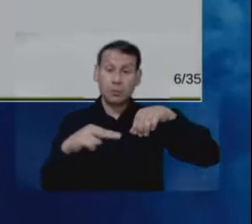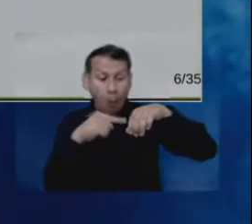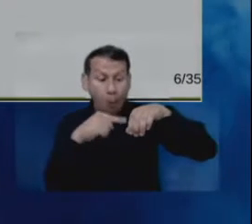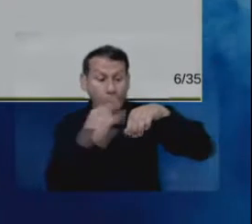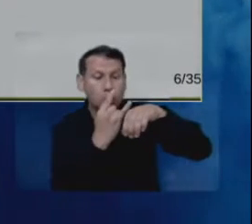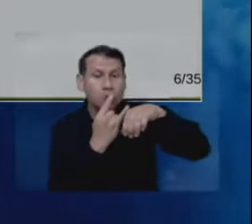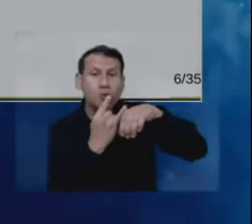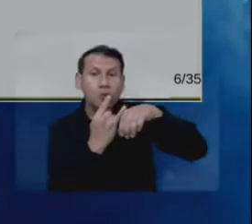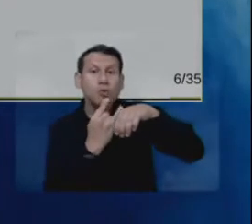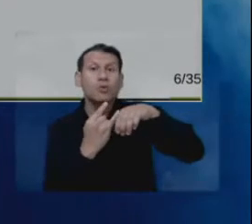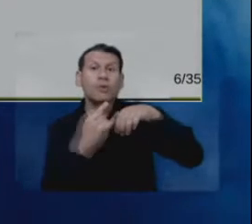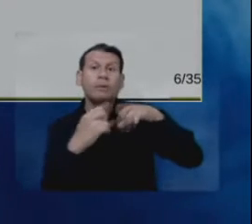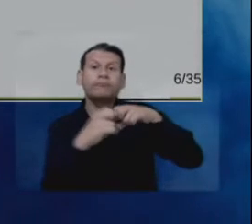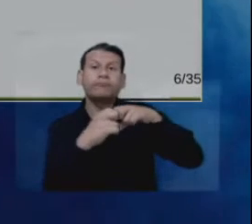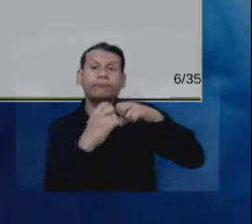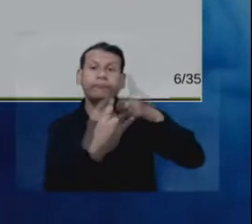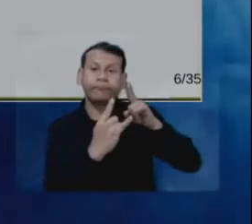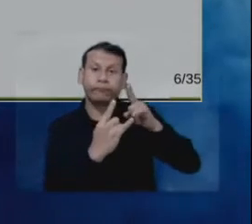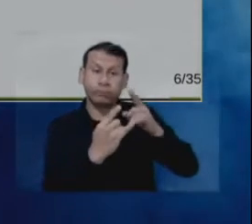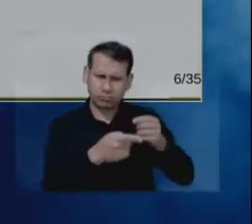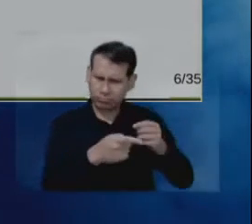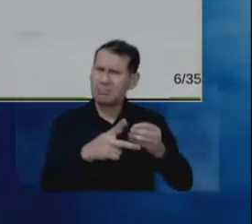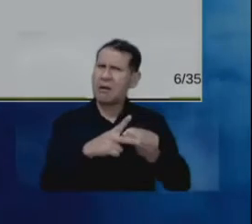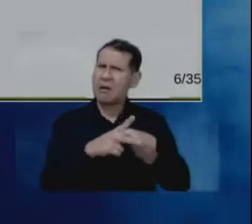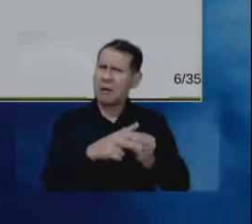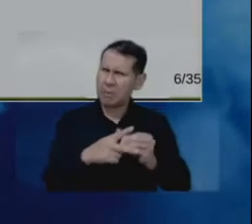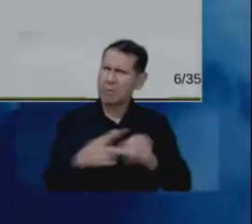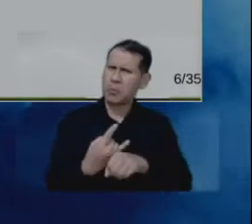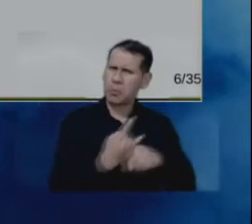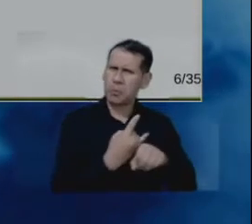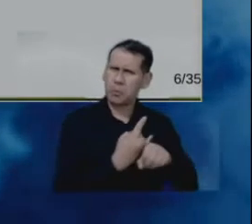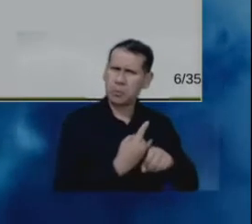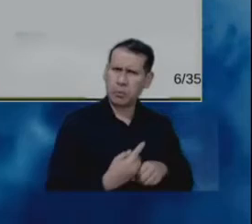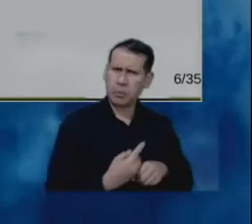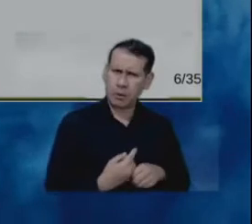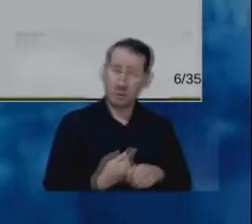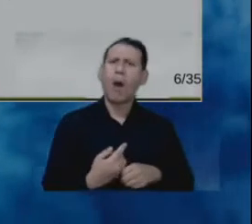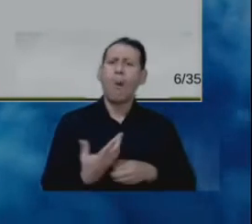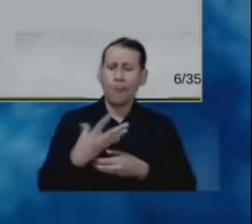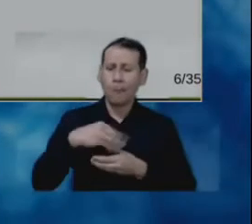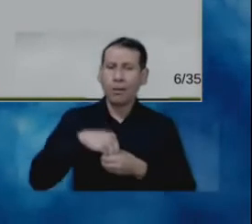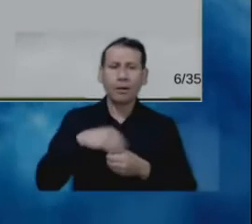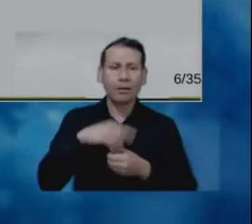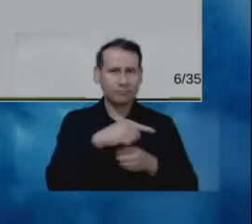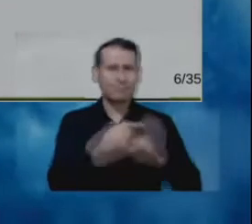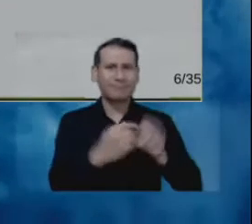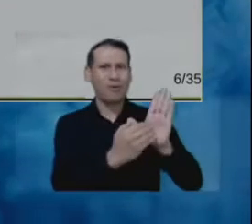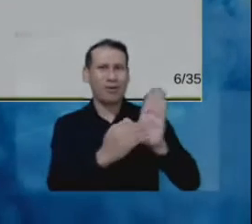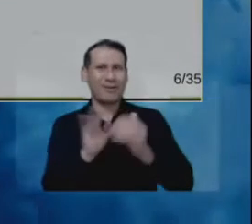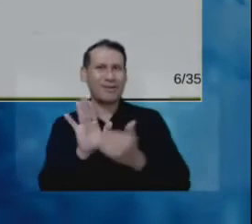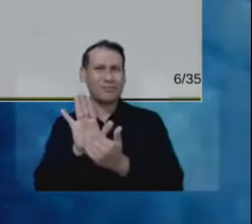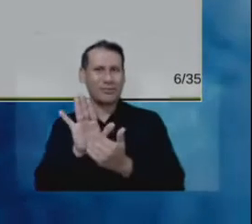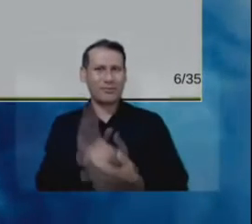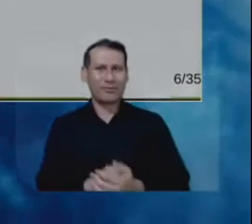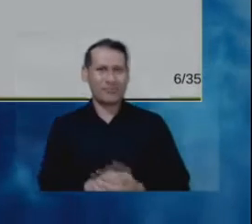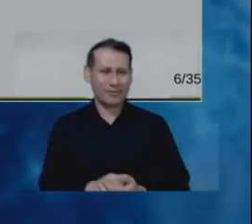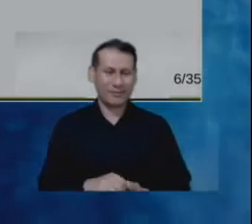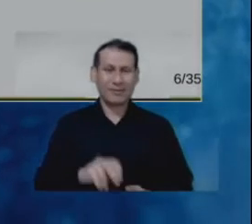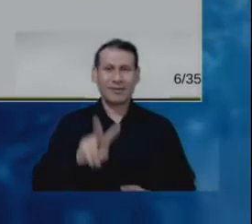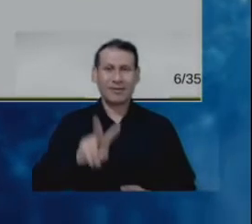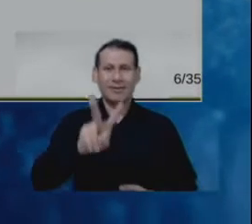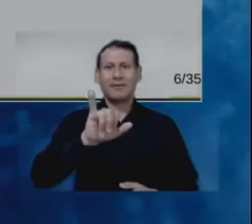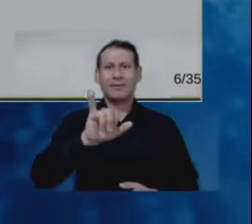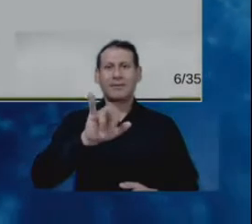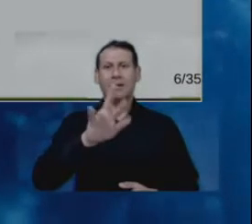usada y dentro de esta herramienta se encuentra este grupo de modelos que hace parte de la denominada Virtual Population Versión